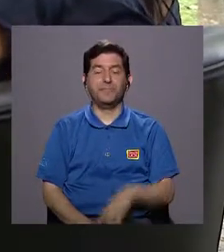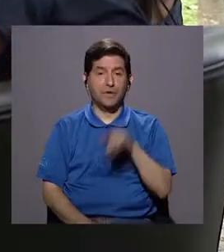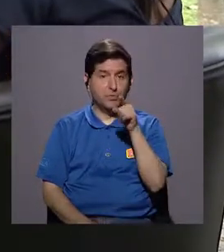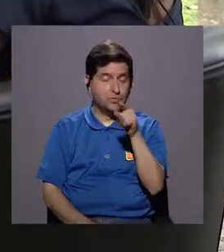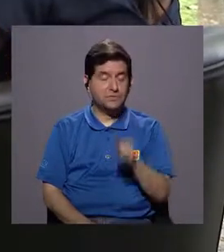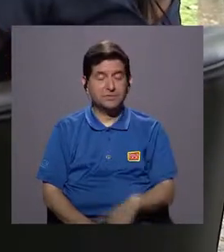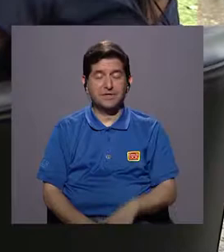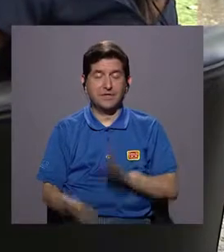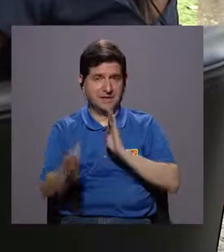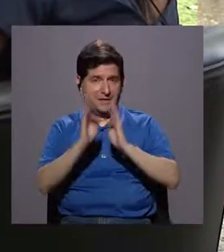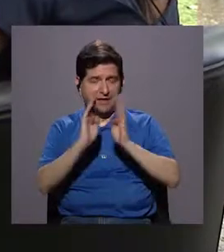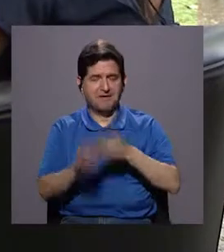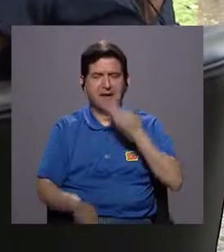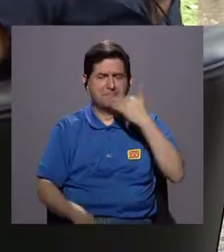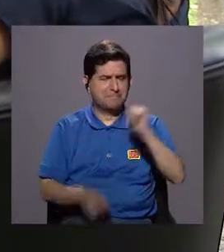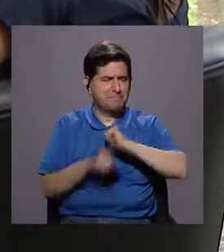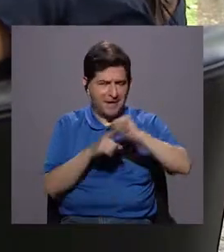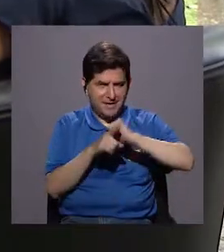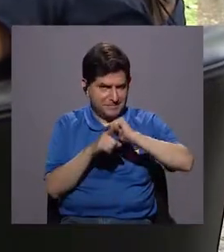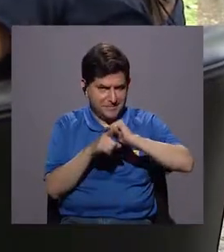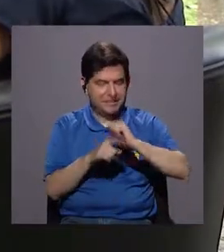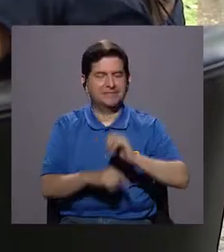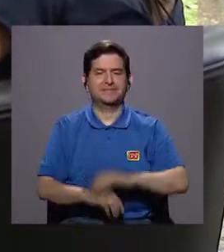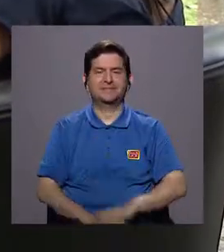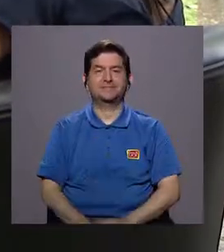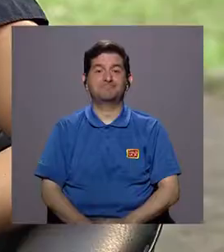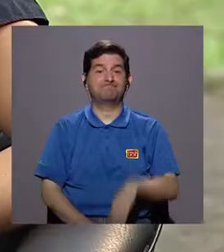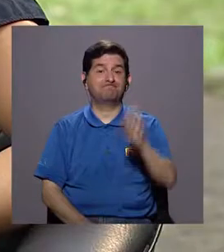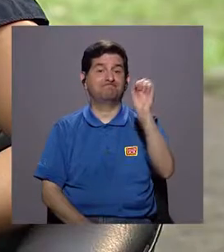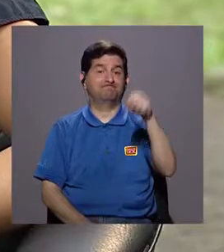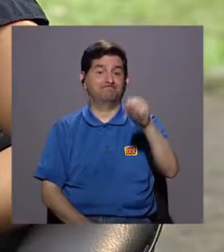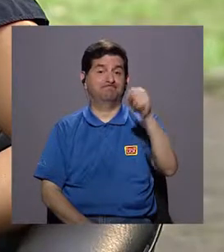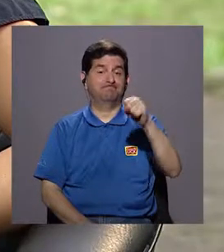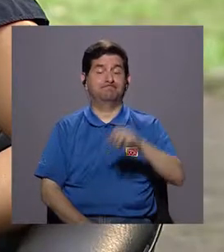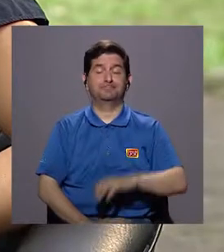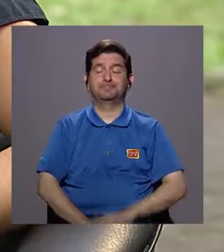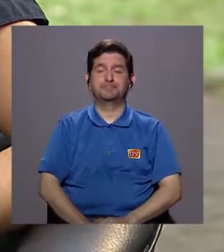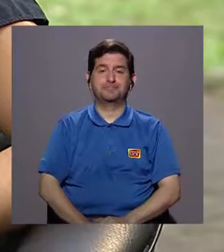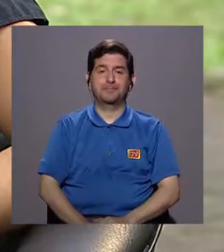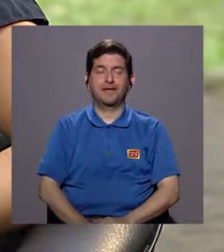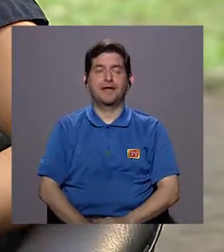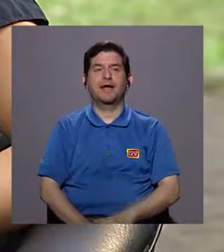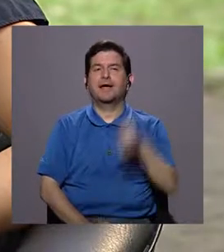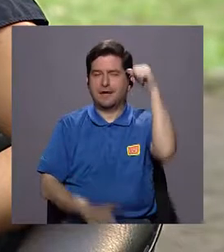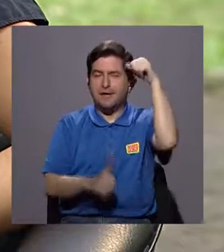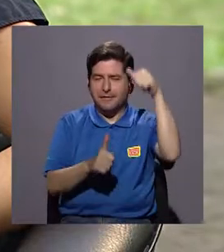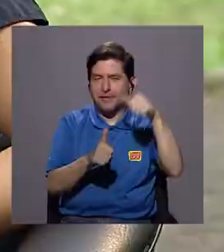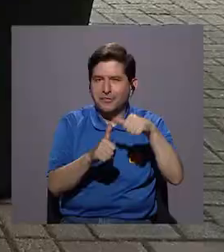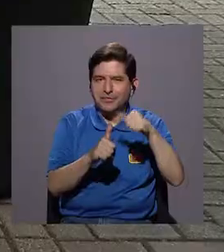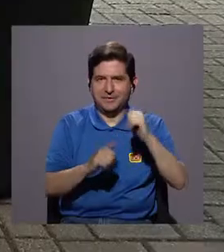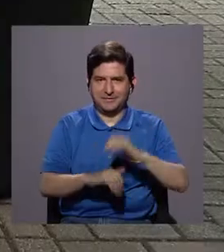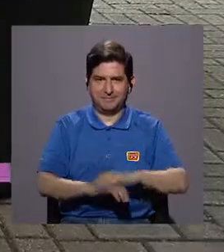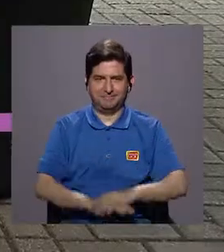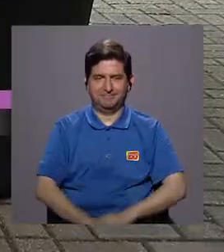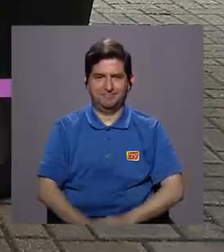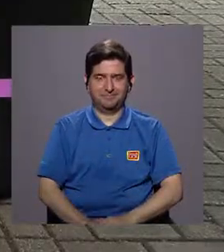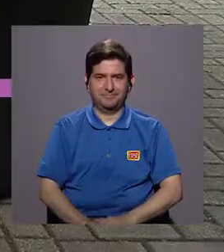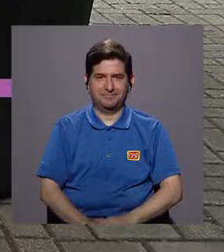bueno, como me comenté, estábamos hablando sobre malas prácticas. Sí. Sí. Este, retomando un poco por ahí,